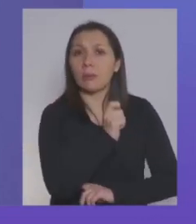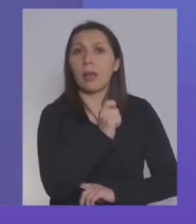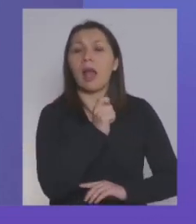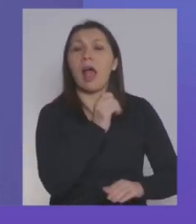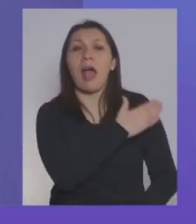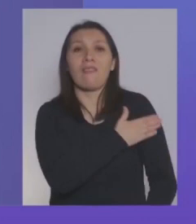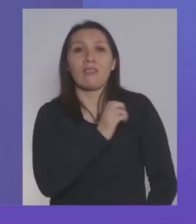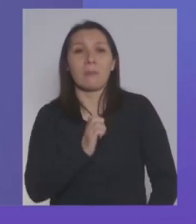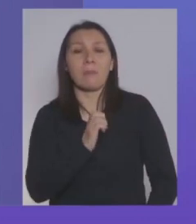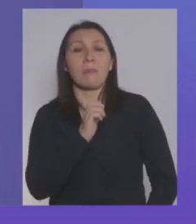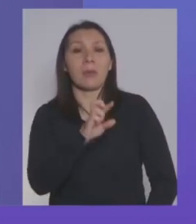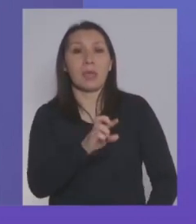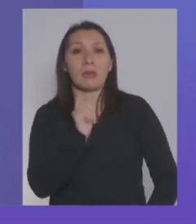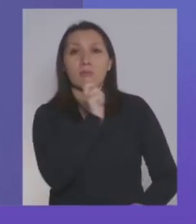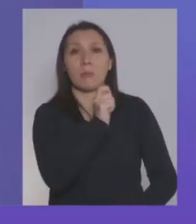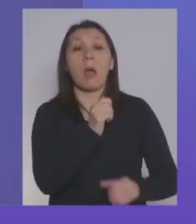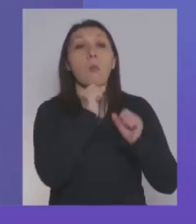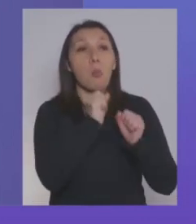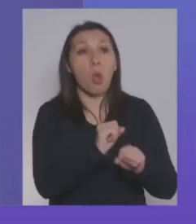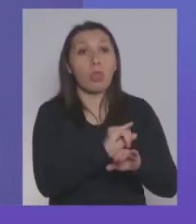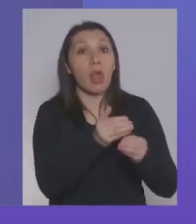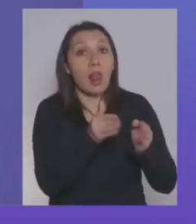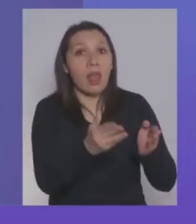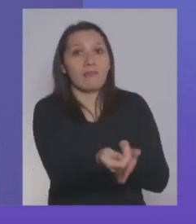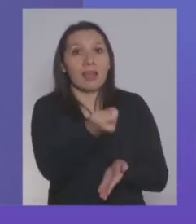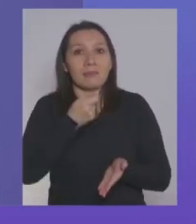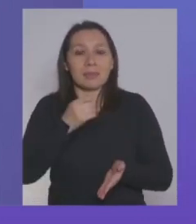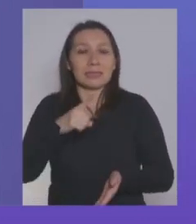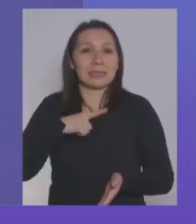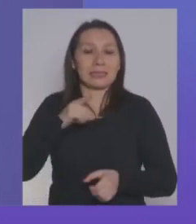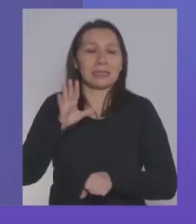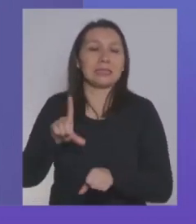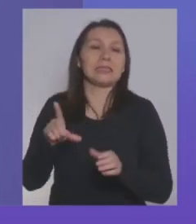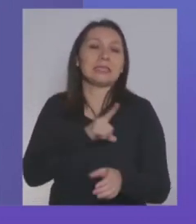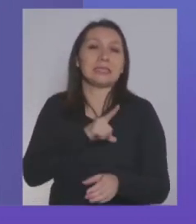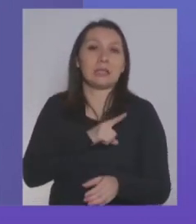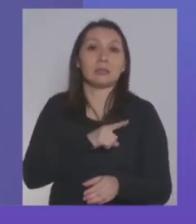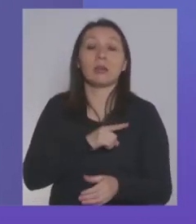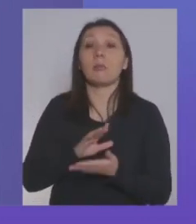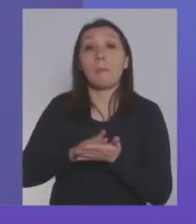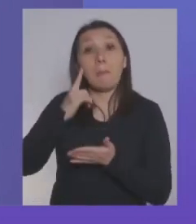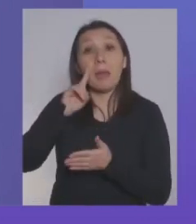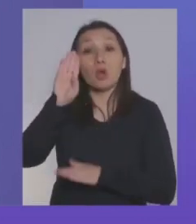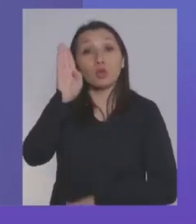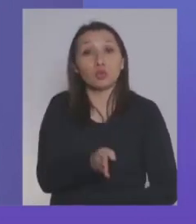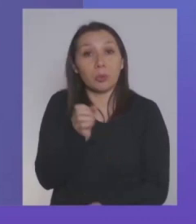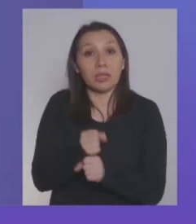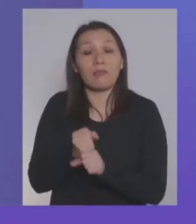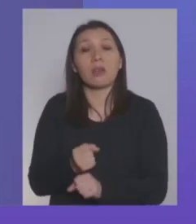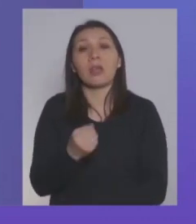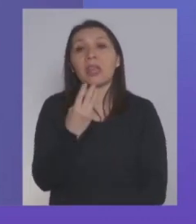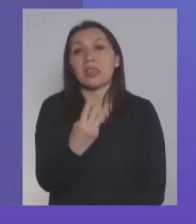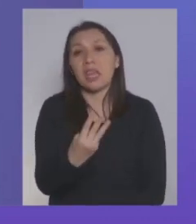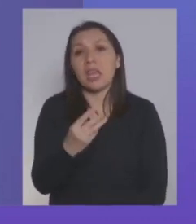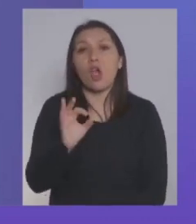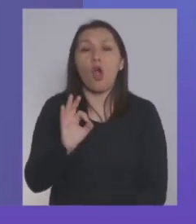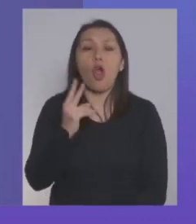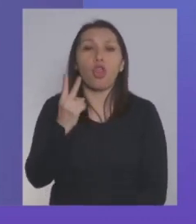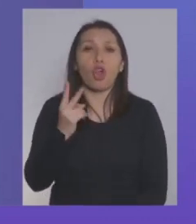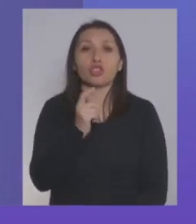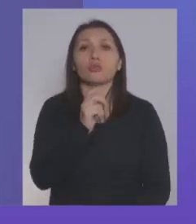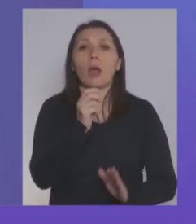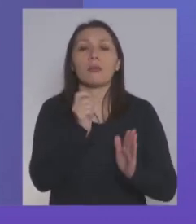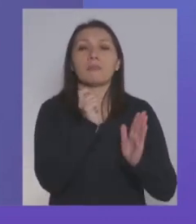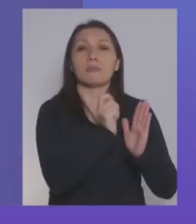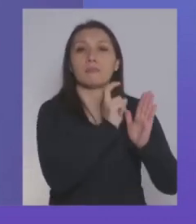poder acceder al seguro de cesantía. En cambio, si yo estoy suspendido solamente con tres cotizaciones o dos continuas si tengo